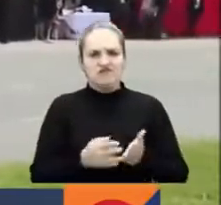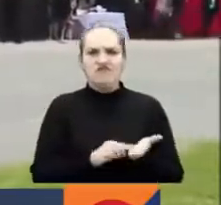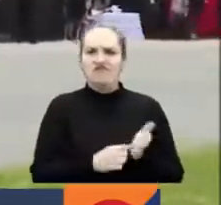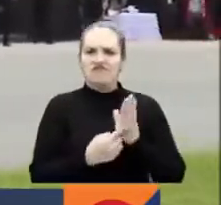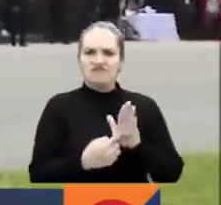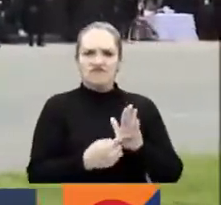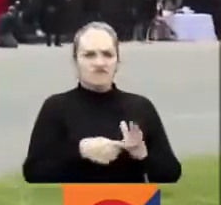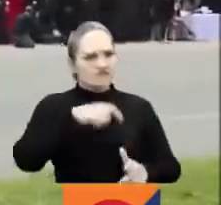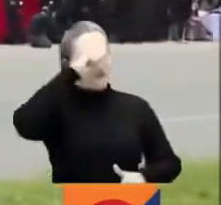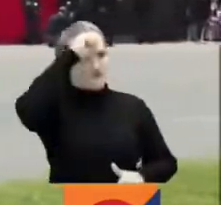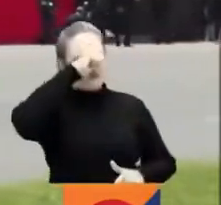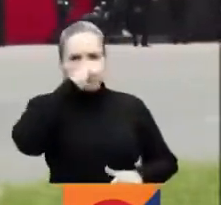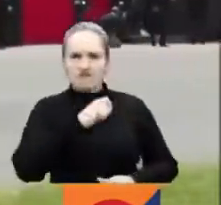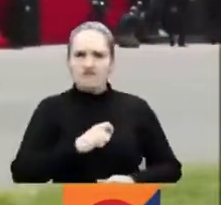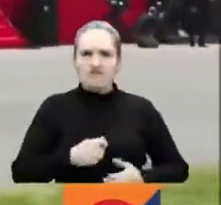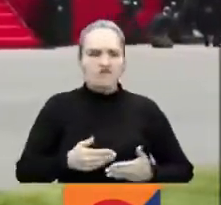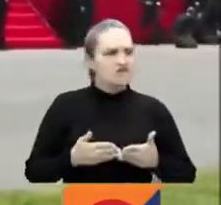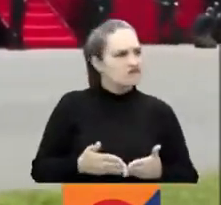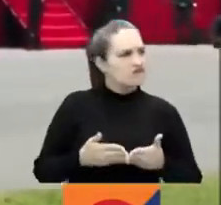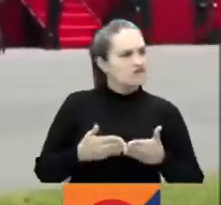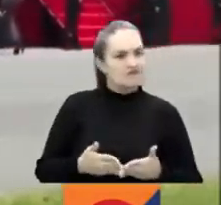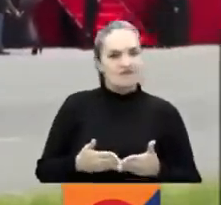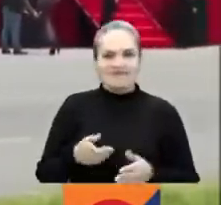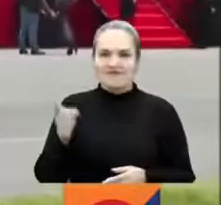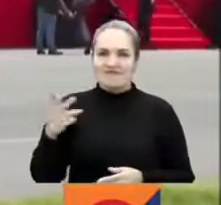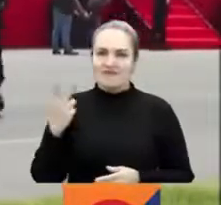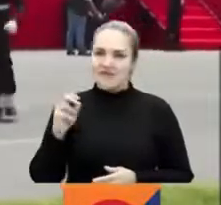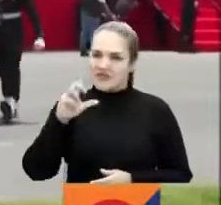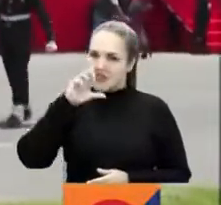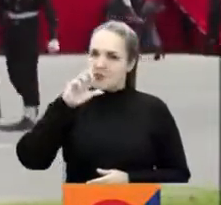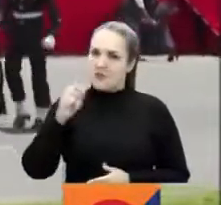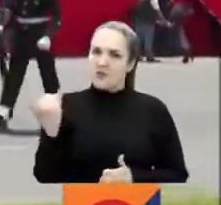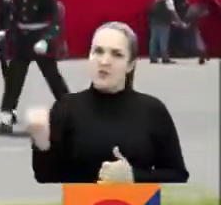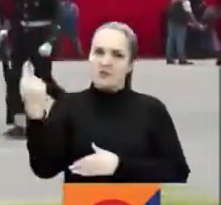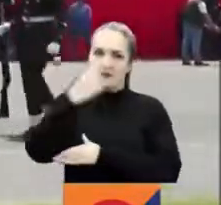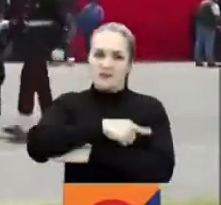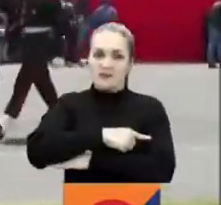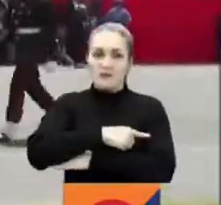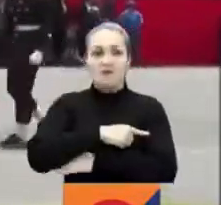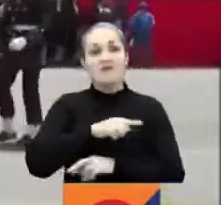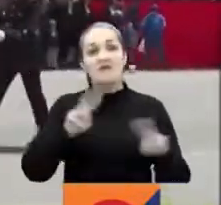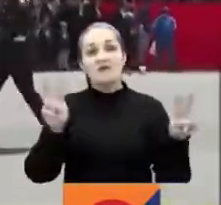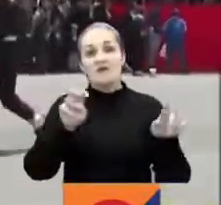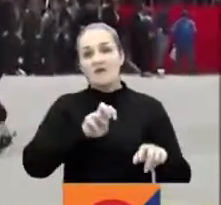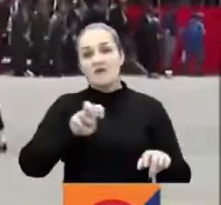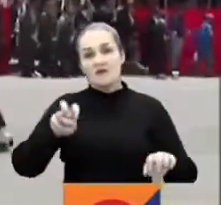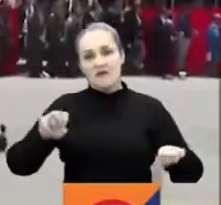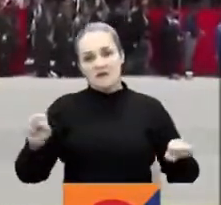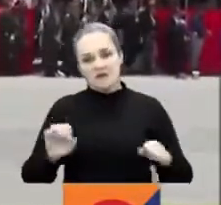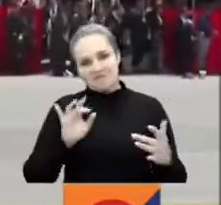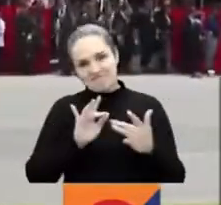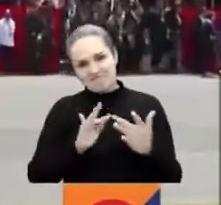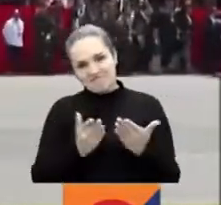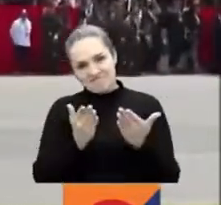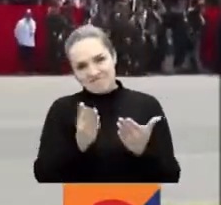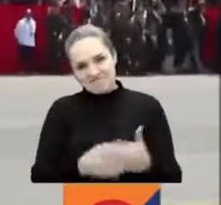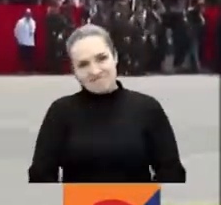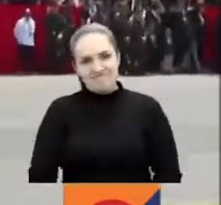marítimas en este desfile del 20 de julio. Desde el norte de Bogotá, Estefany Valencia, RTBC Noticias, Conectados 24-7.